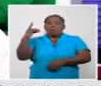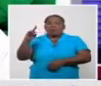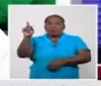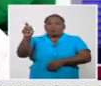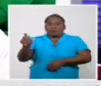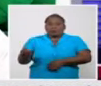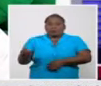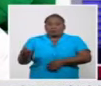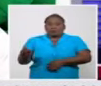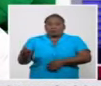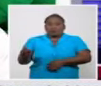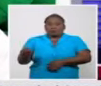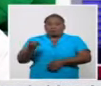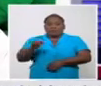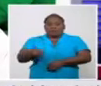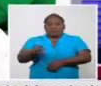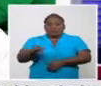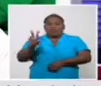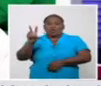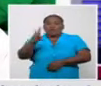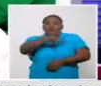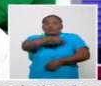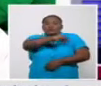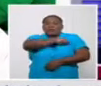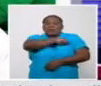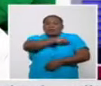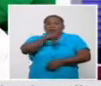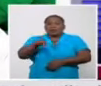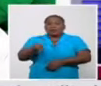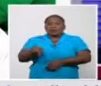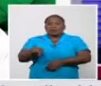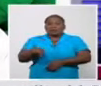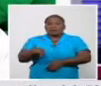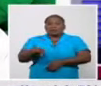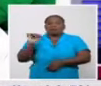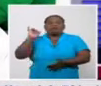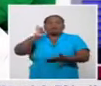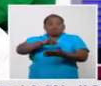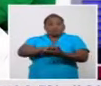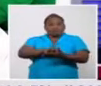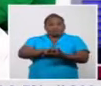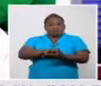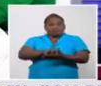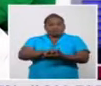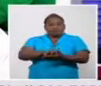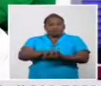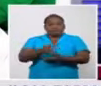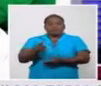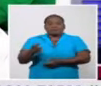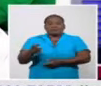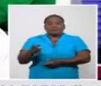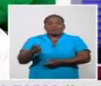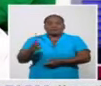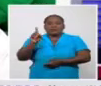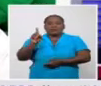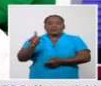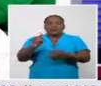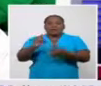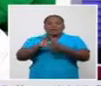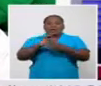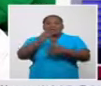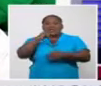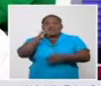transmisión autóctona. Dos españoles procedentes de este país. Una guineana también